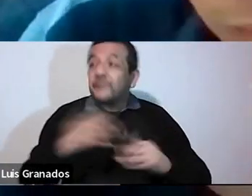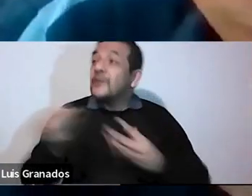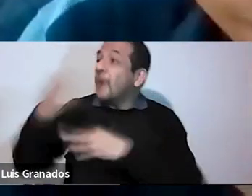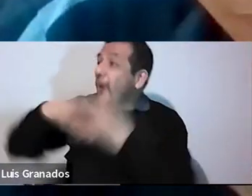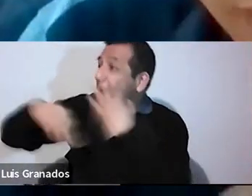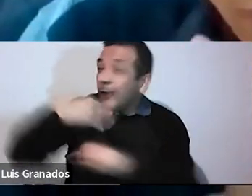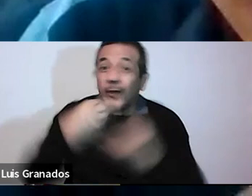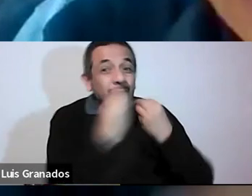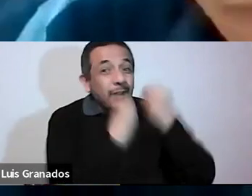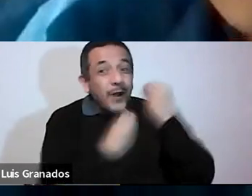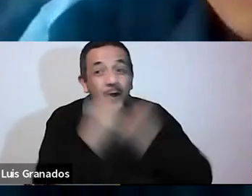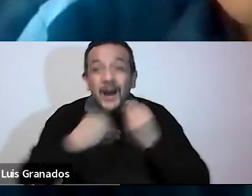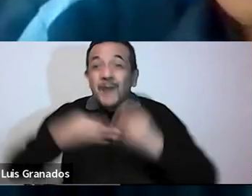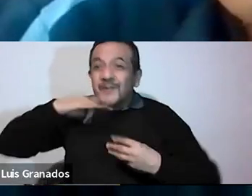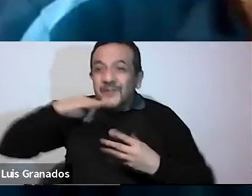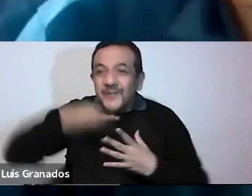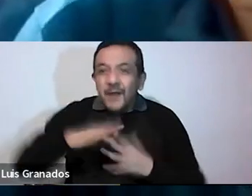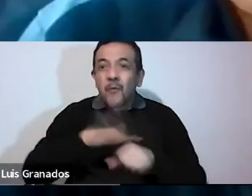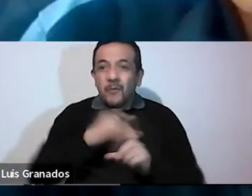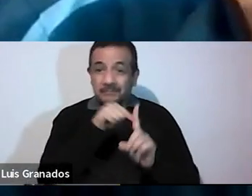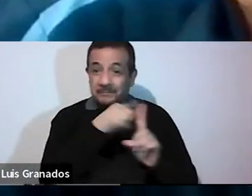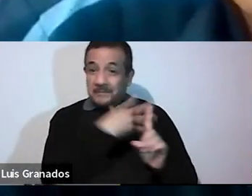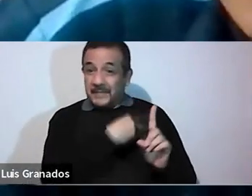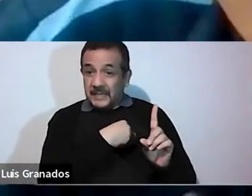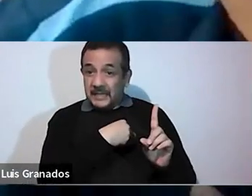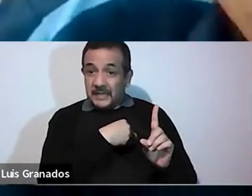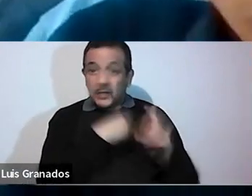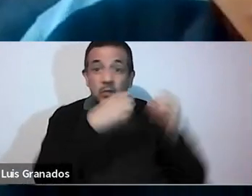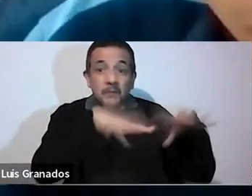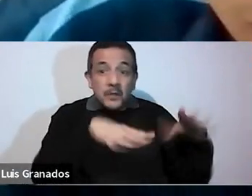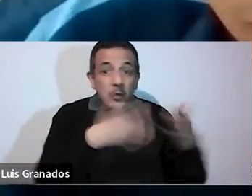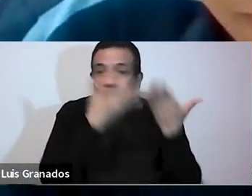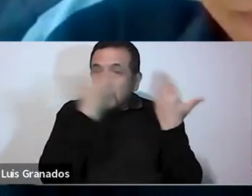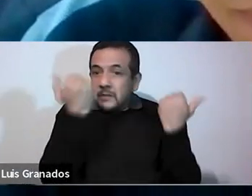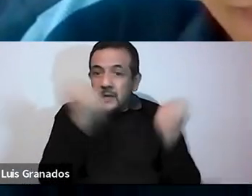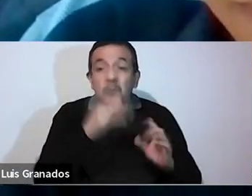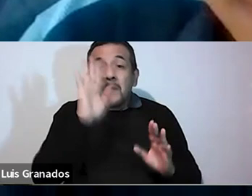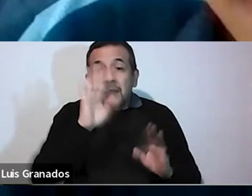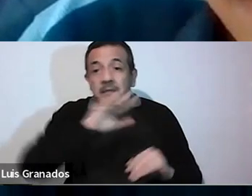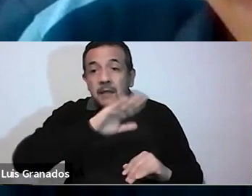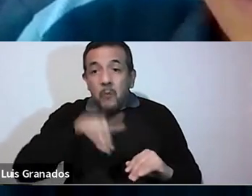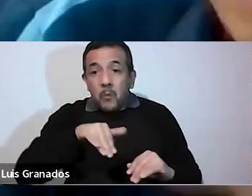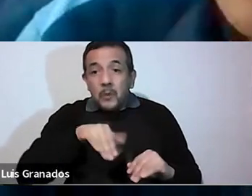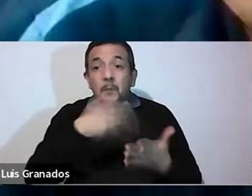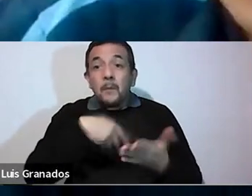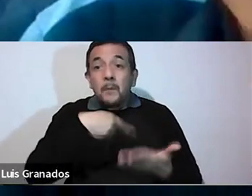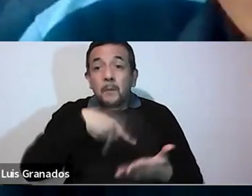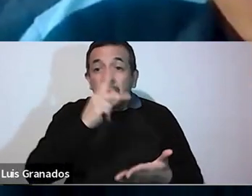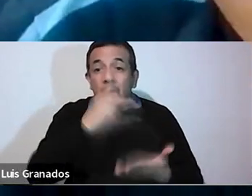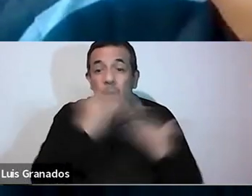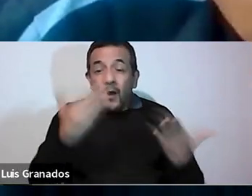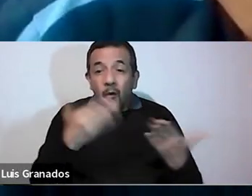estaba muerto y ha vuelto a la vida. Estaba perdido y lo hemos encontrado. Esa es la